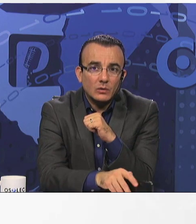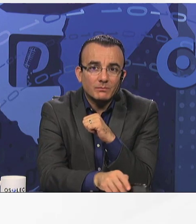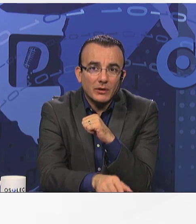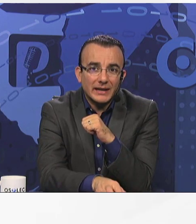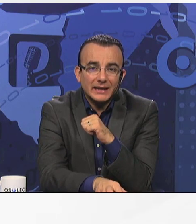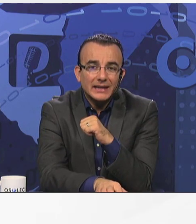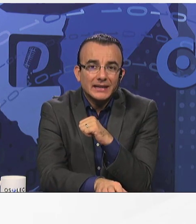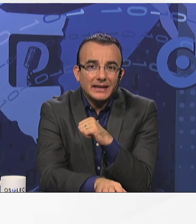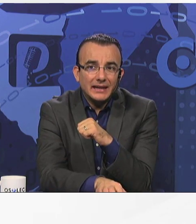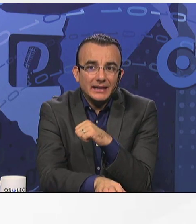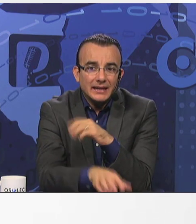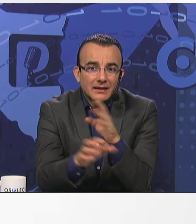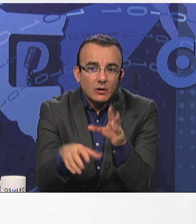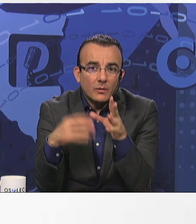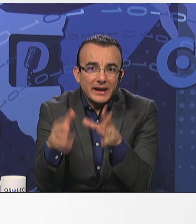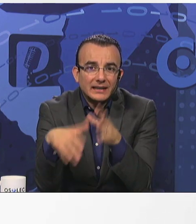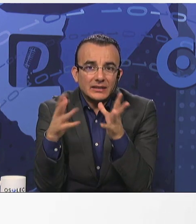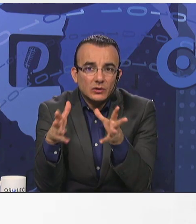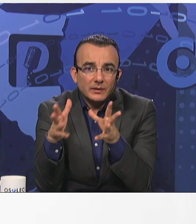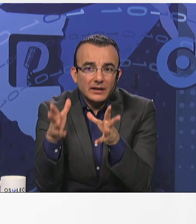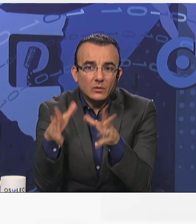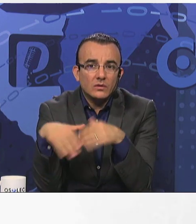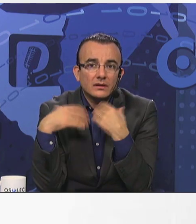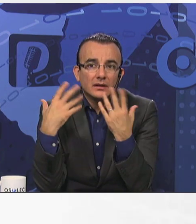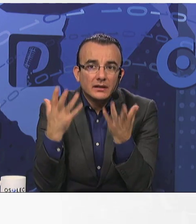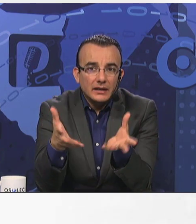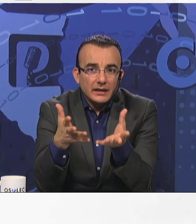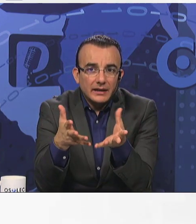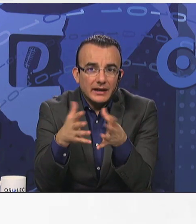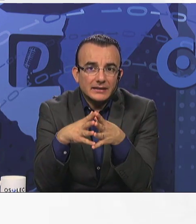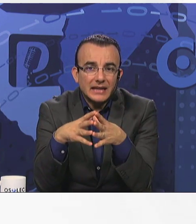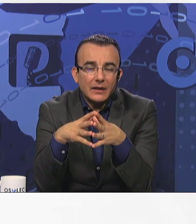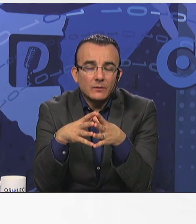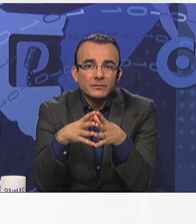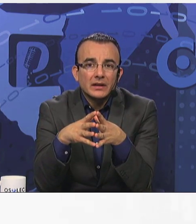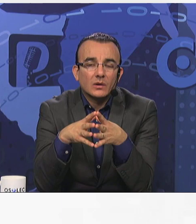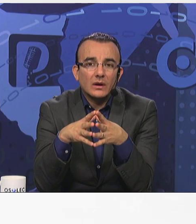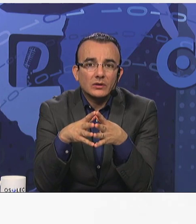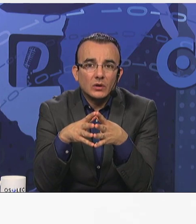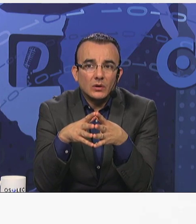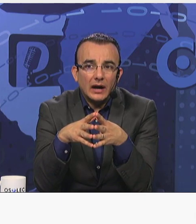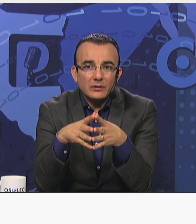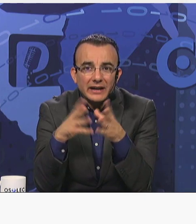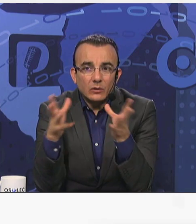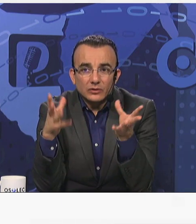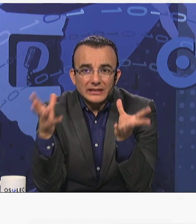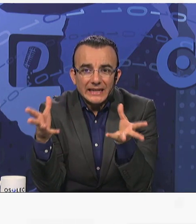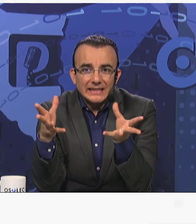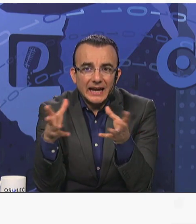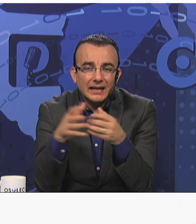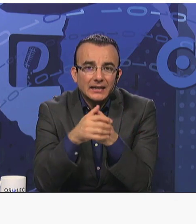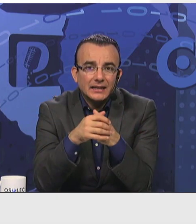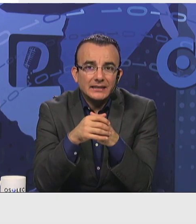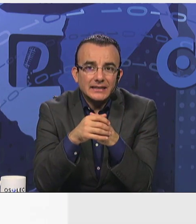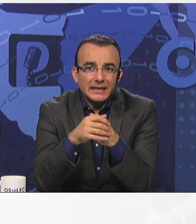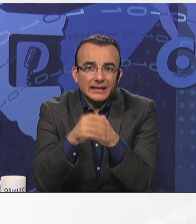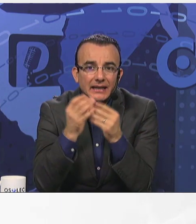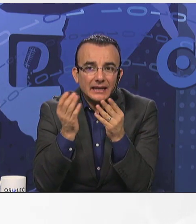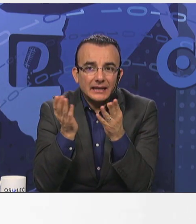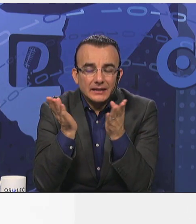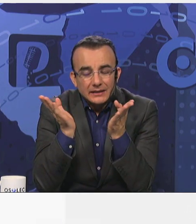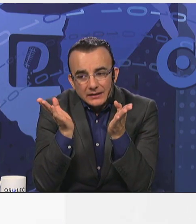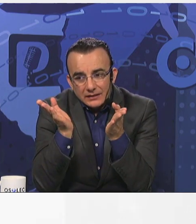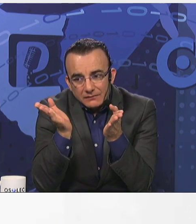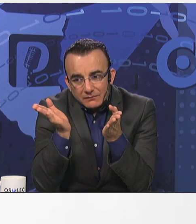cuando un poder gobierna sobre un Estado, cuando hay una injusticia, es decir,